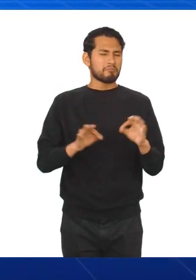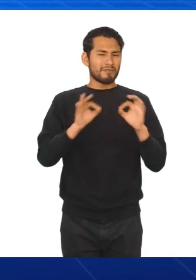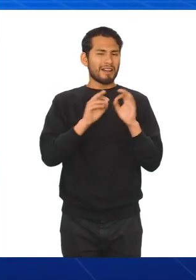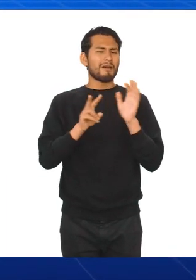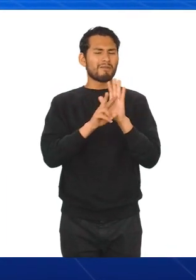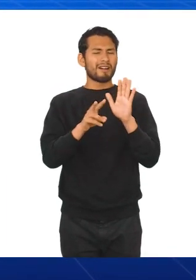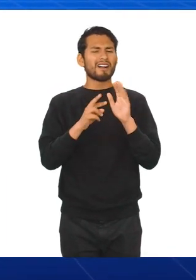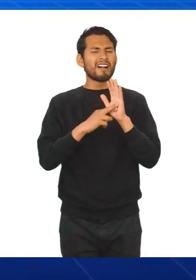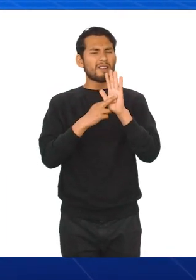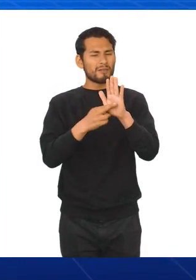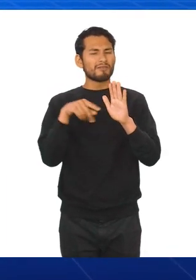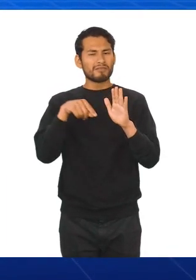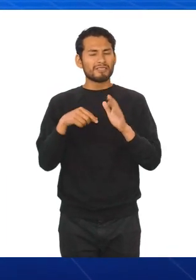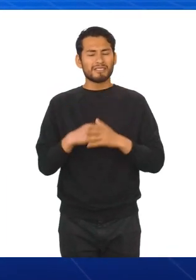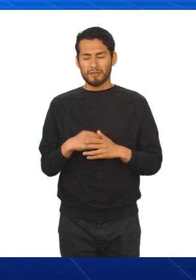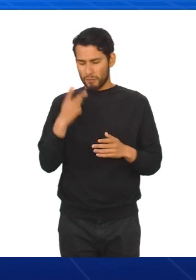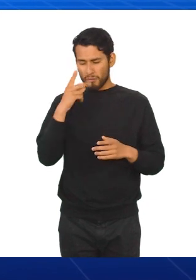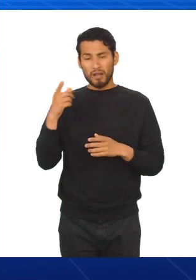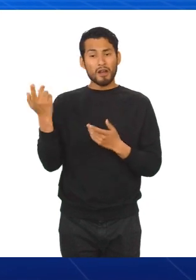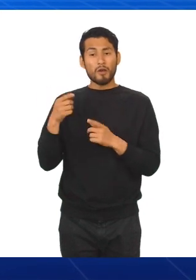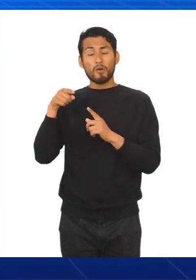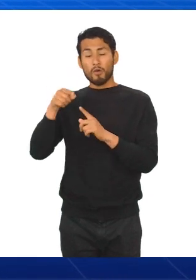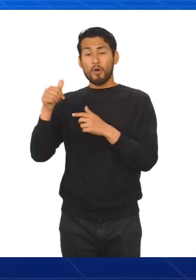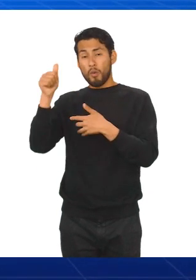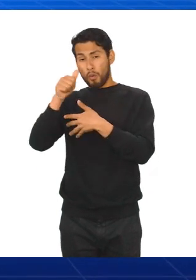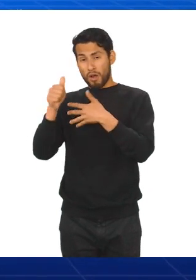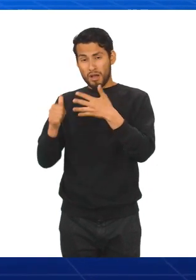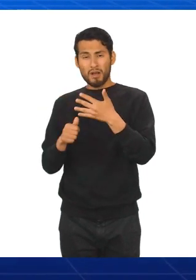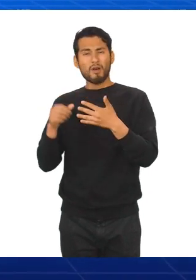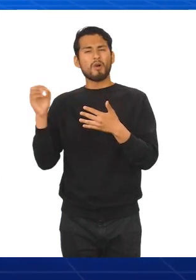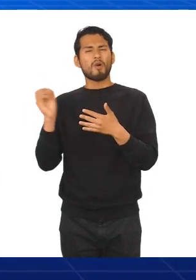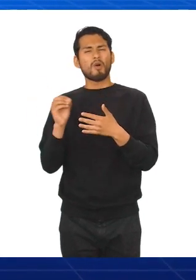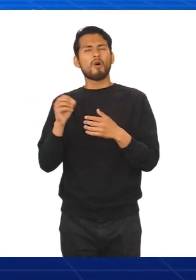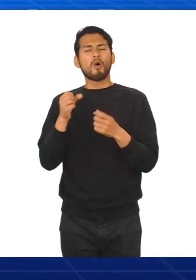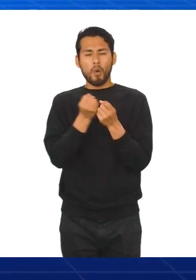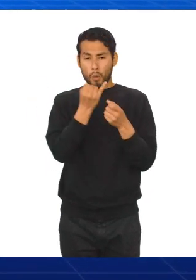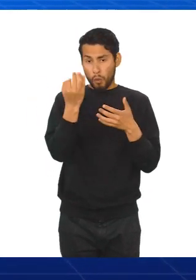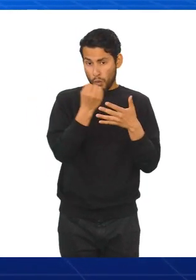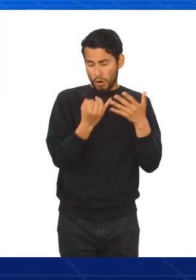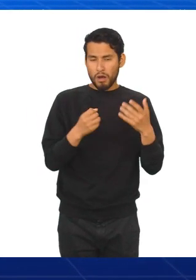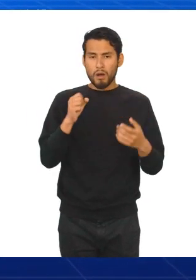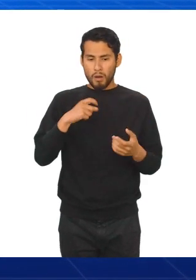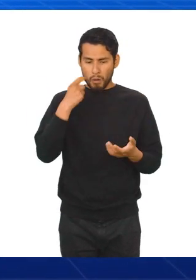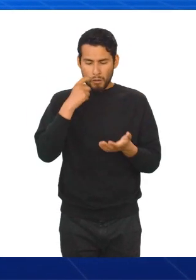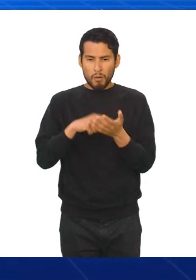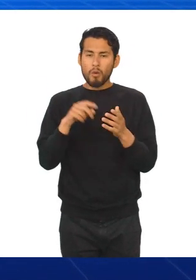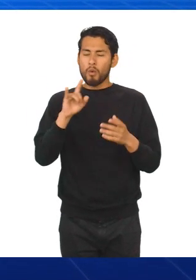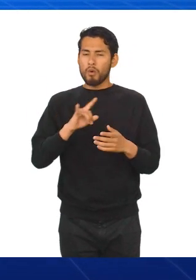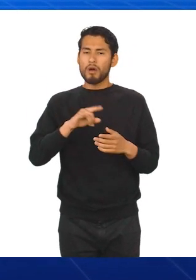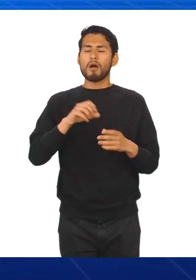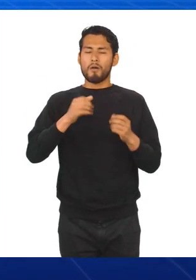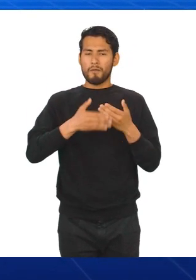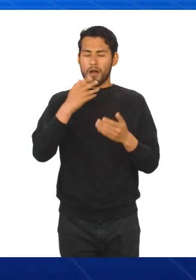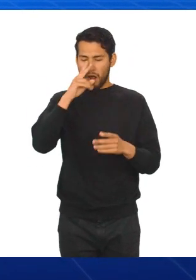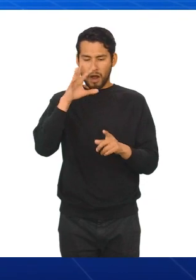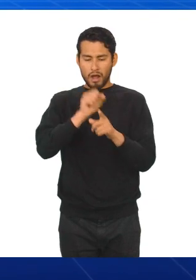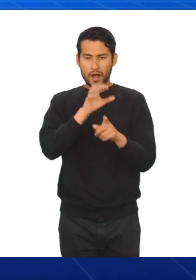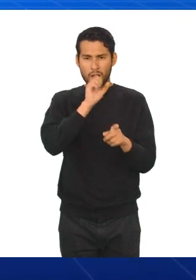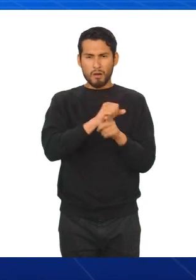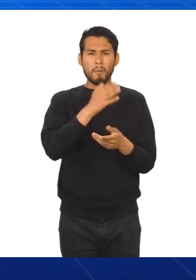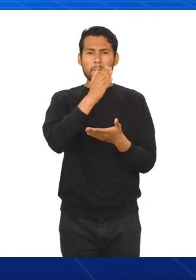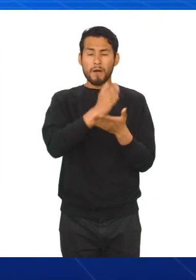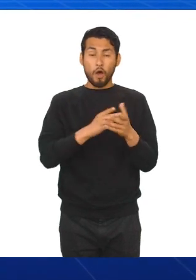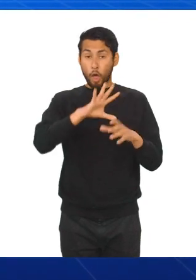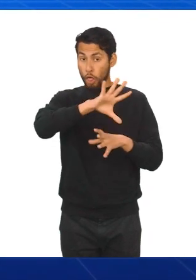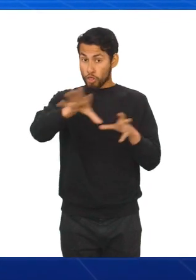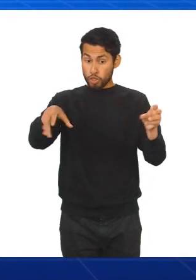para representar la variable cuantitativa discreta o cualitativa. Y es muy útil, pues nos ayuda a identificar de forma fácil